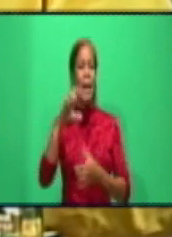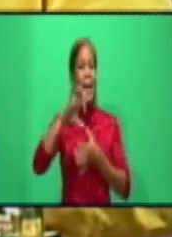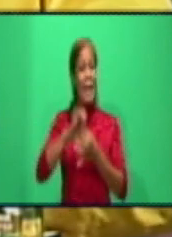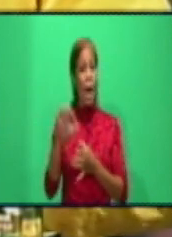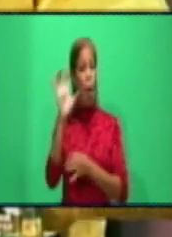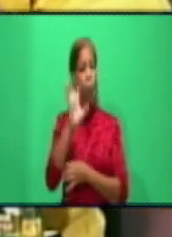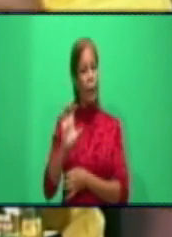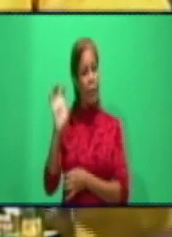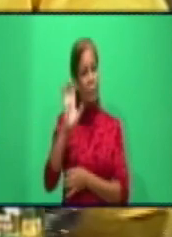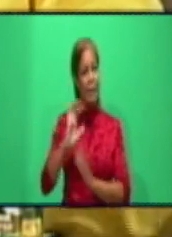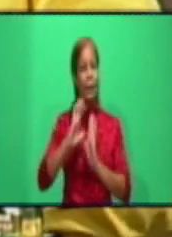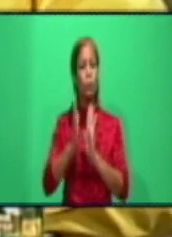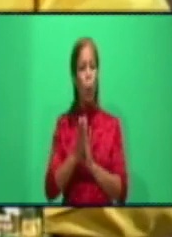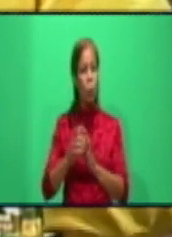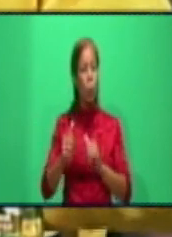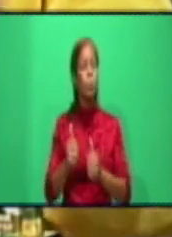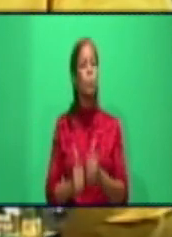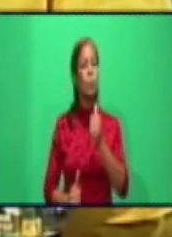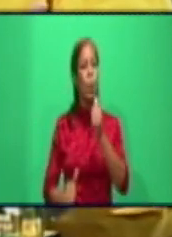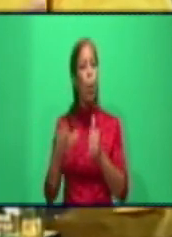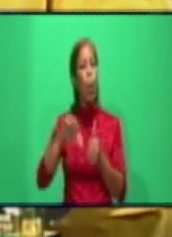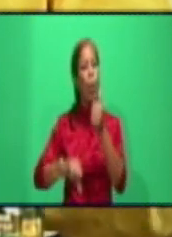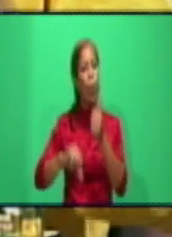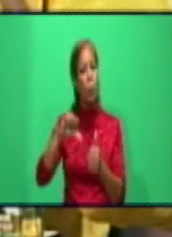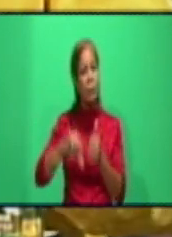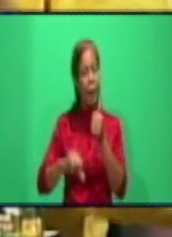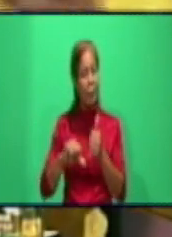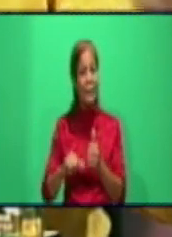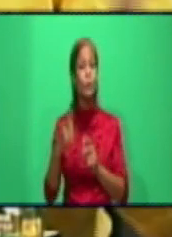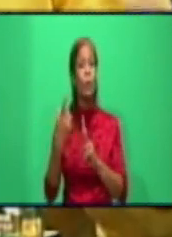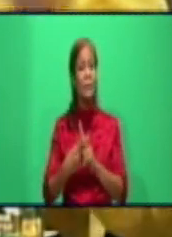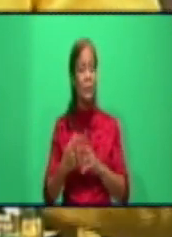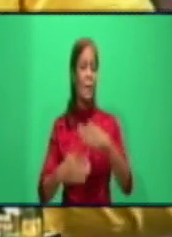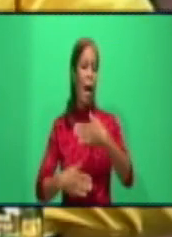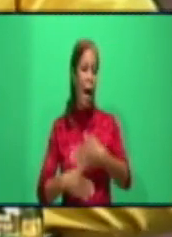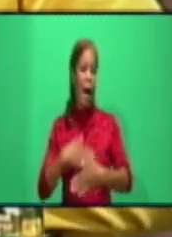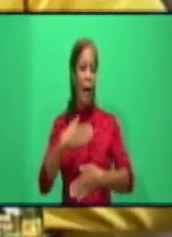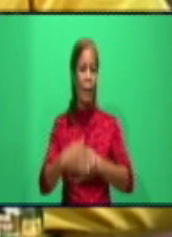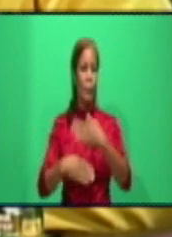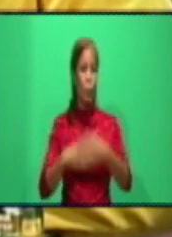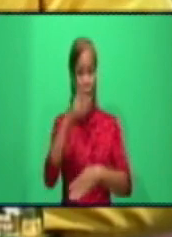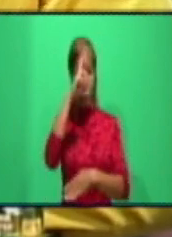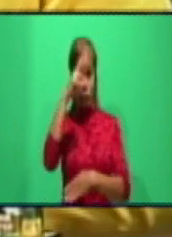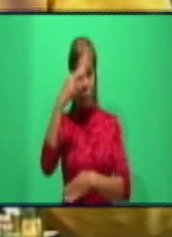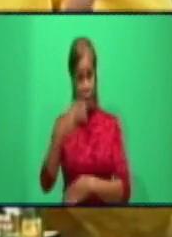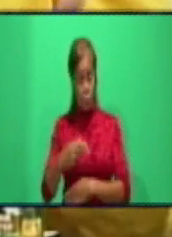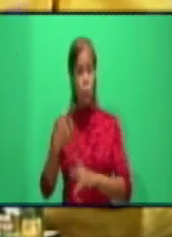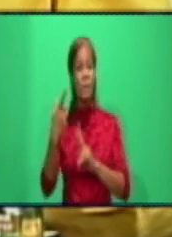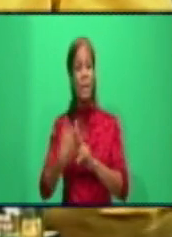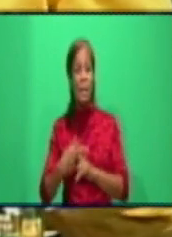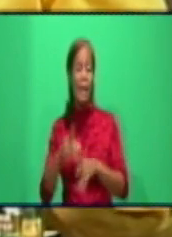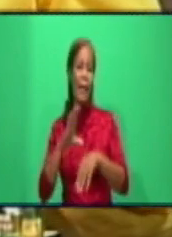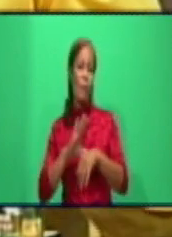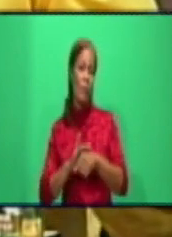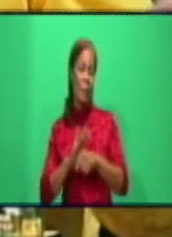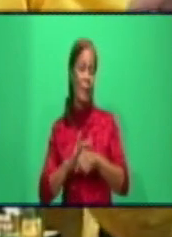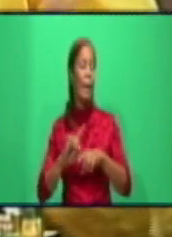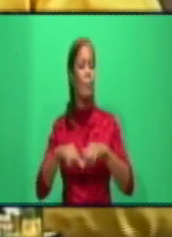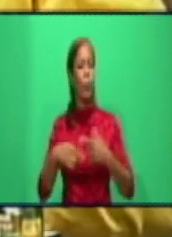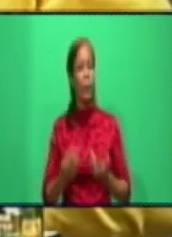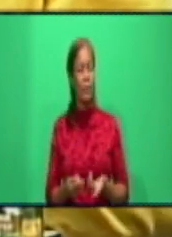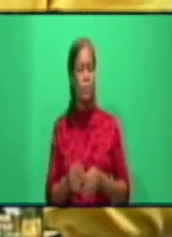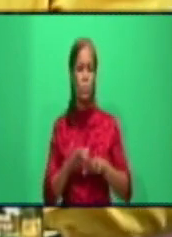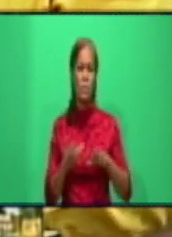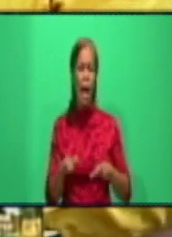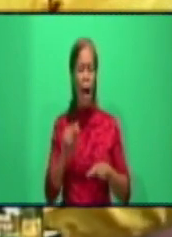al fenómeno de los comportamientos y propiamente al proceso salud-enfermedad. Es por eso que, como habíamos traído